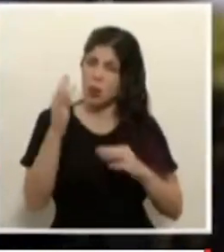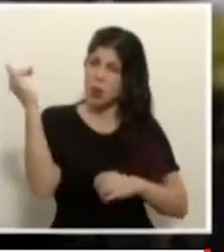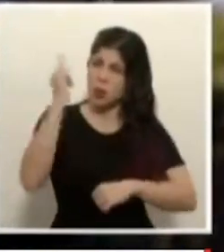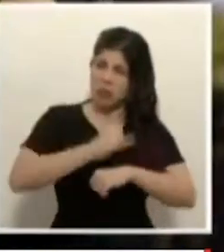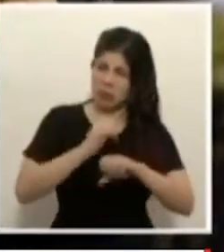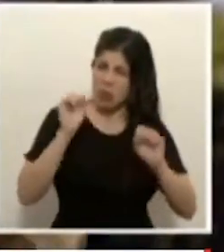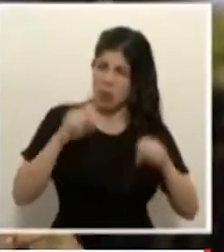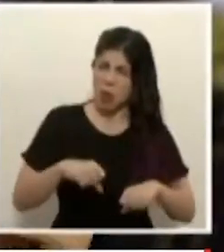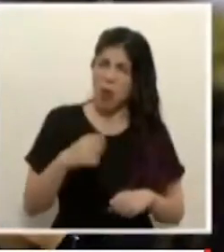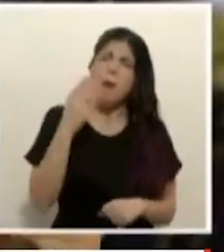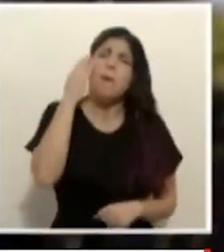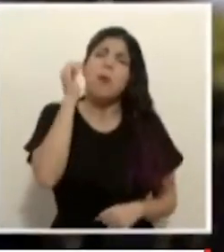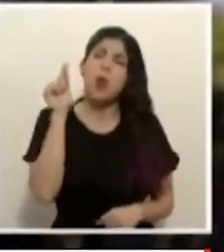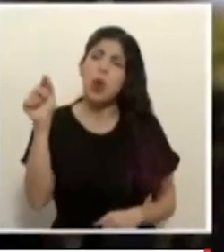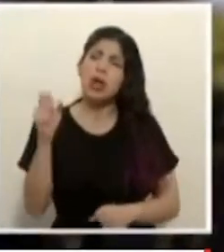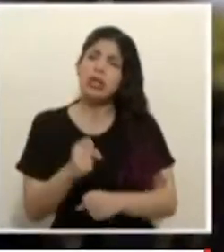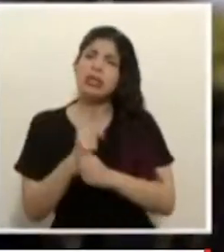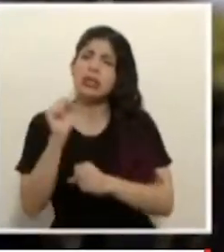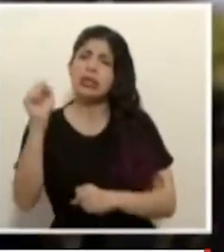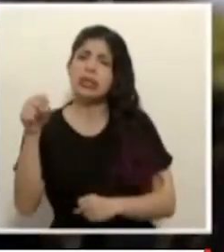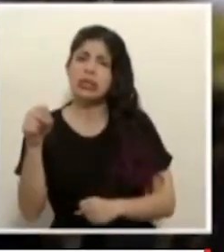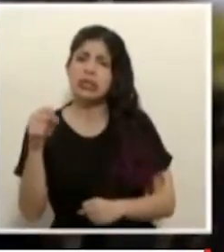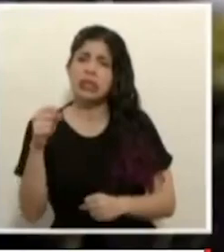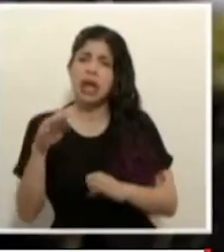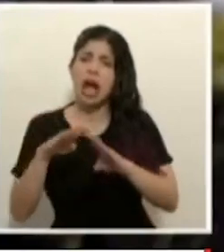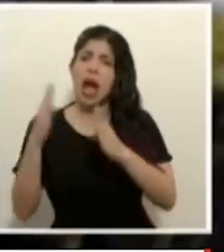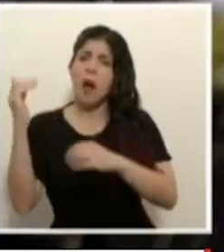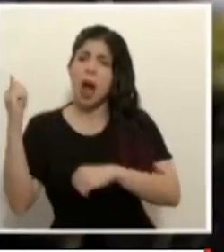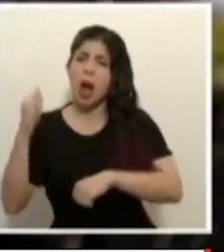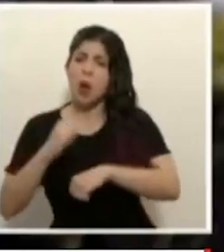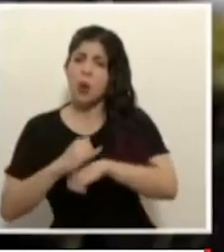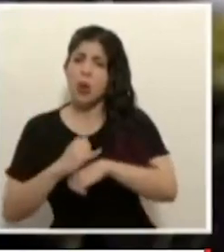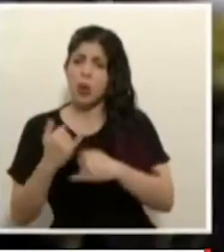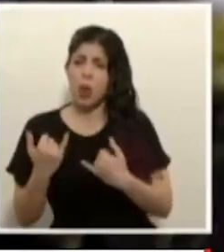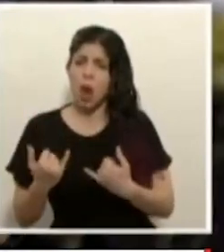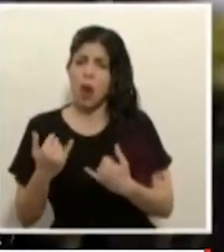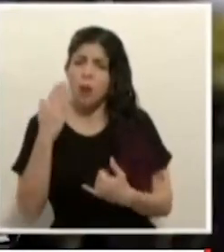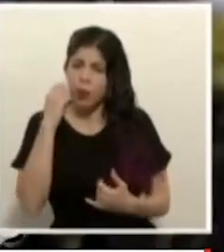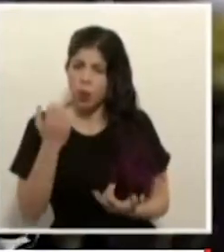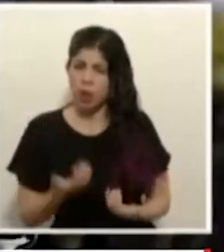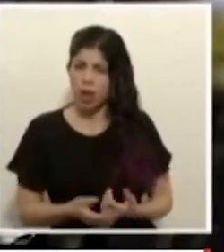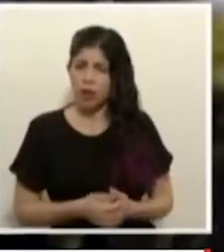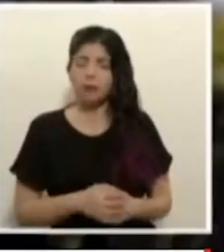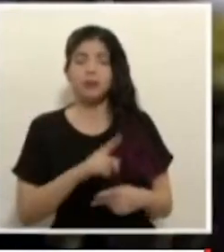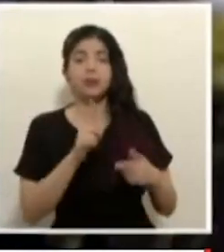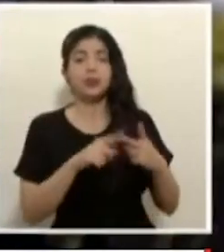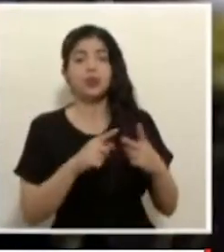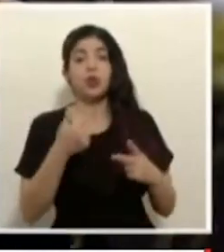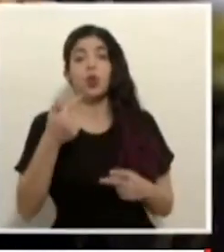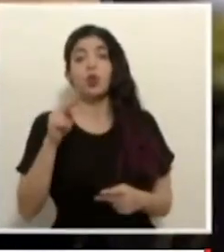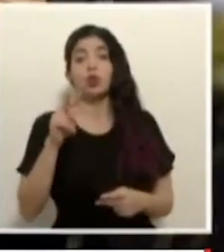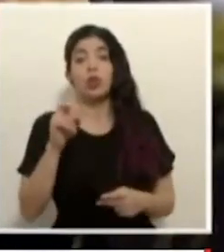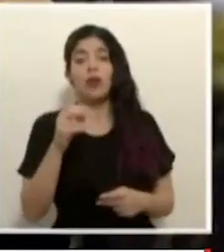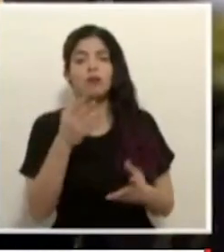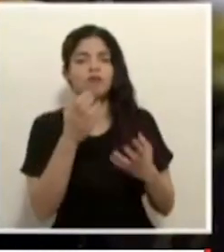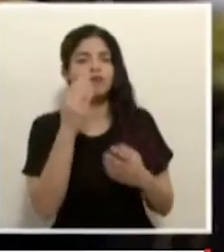explicación de por qué si es seguro abrir aeropuertos en este punto para don Gustavo quisiera saber a raíz de esa calificación que le